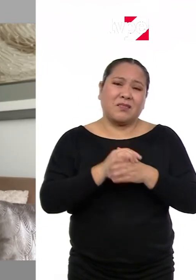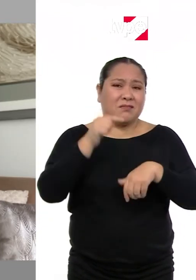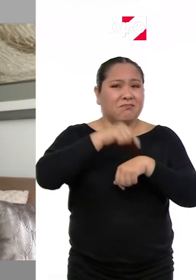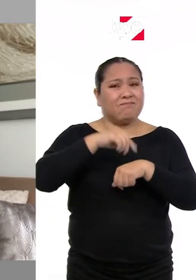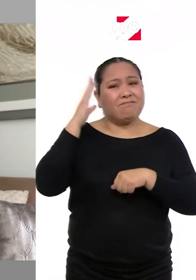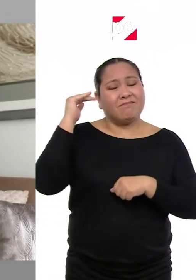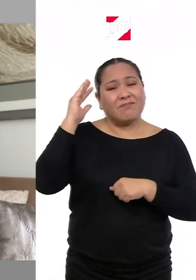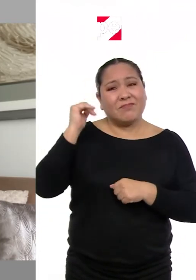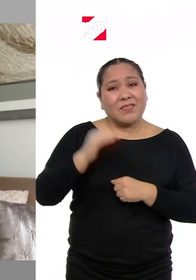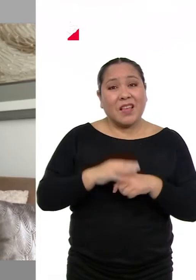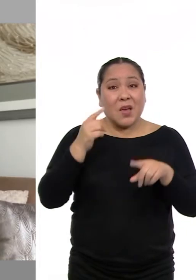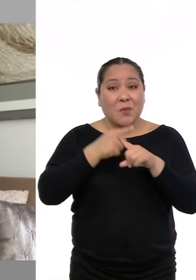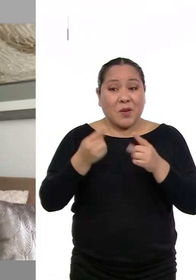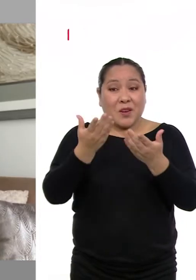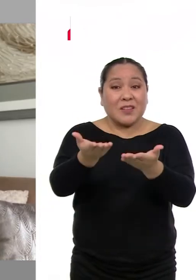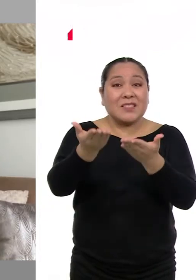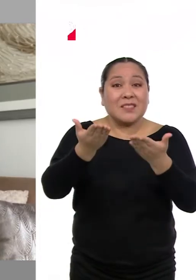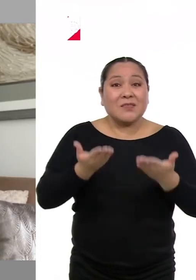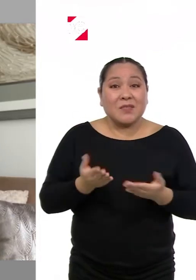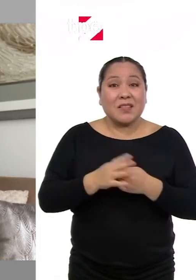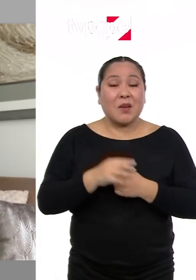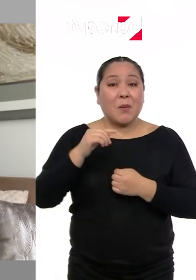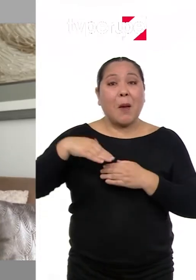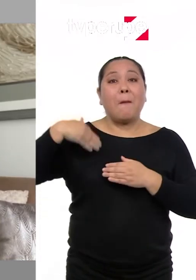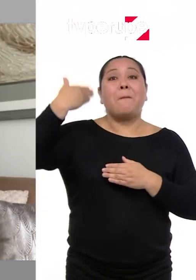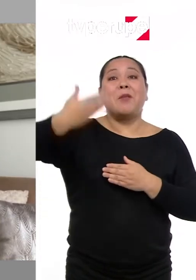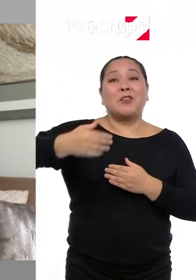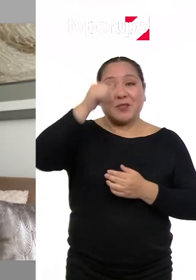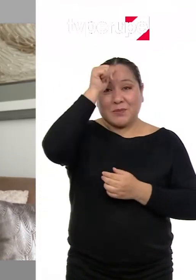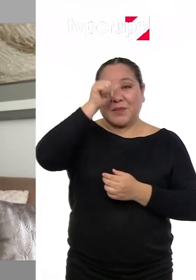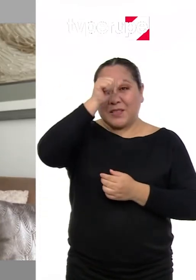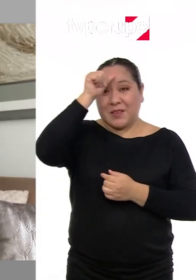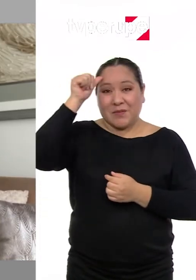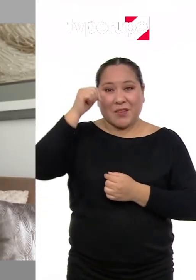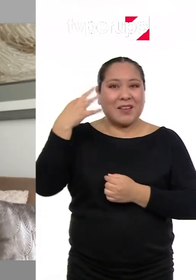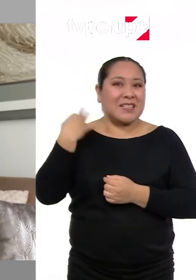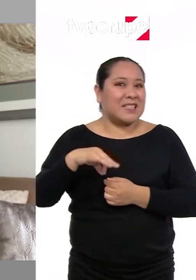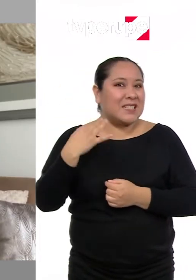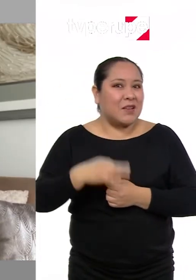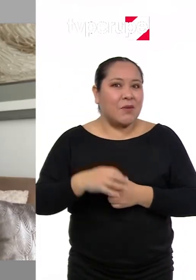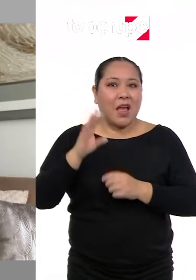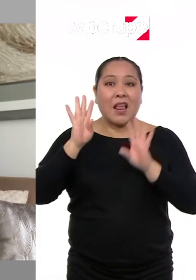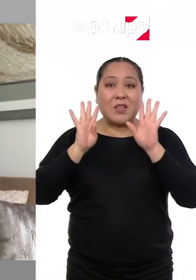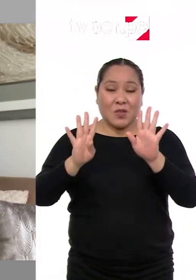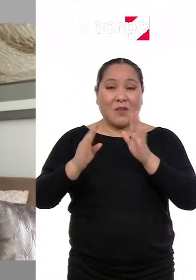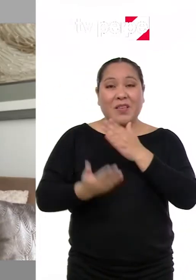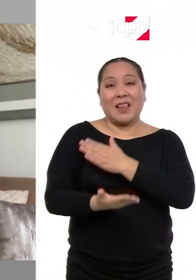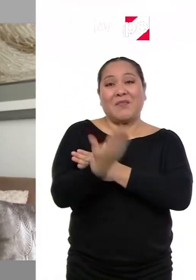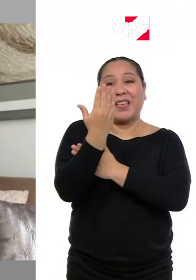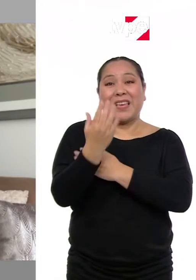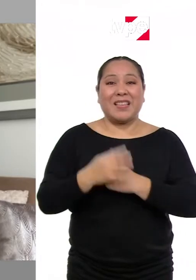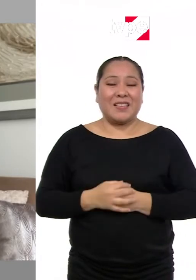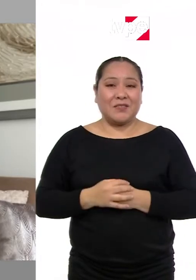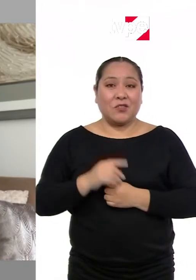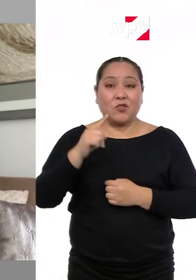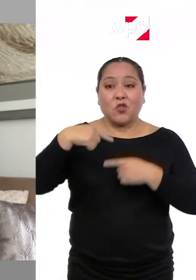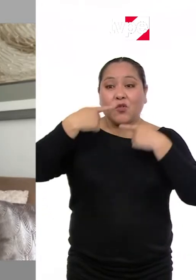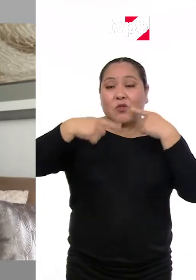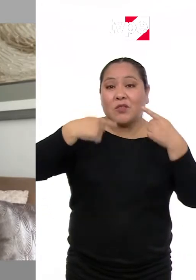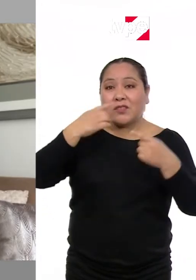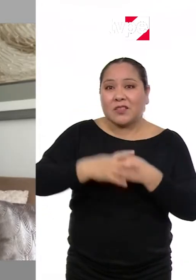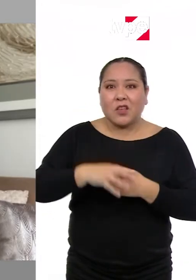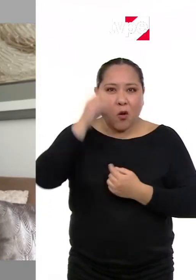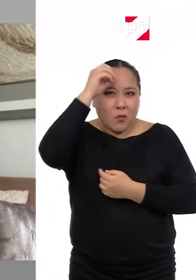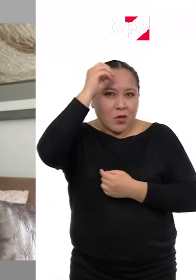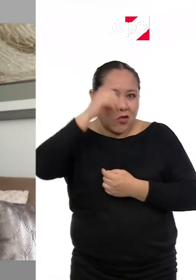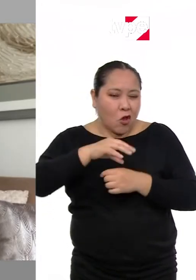ya es momento de despedirnos. Pero los invitamos para el próximo domingo, como siempre a las 9 de la mañana. Sus